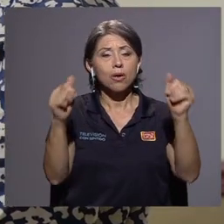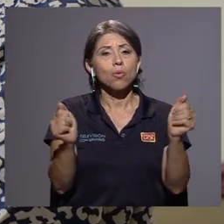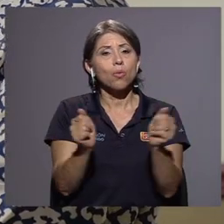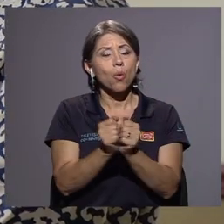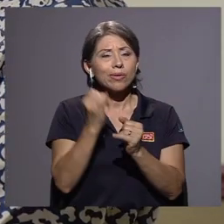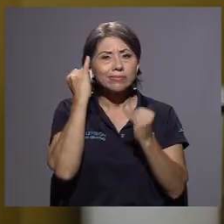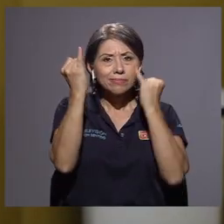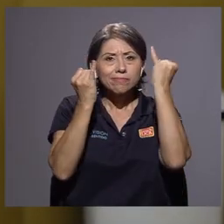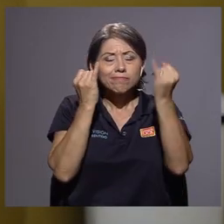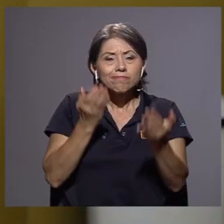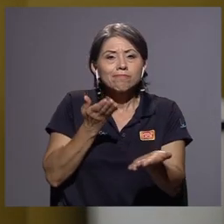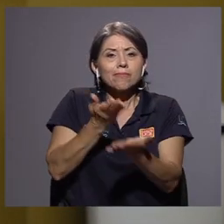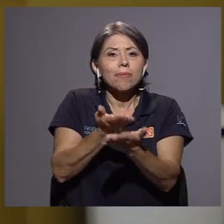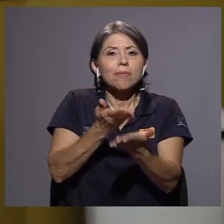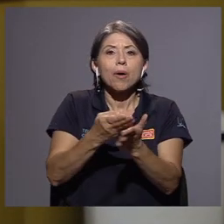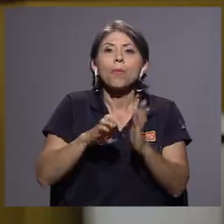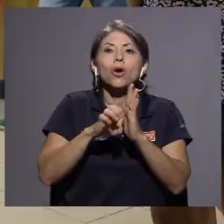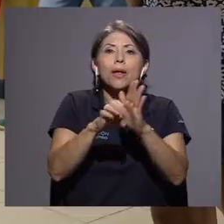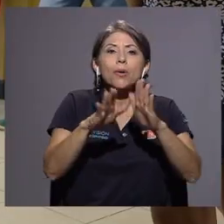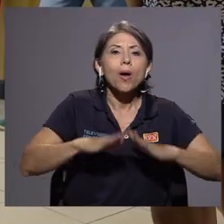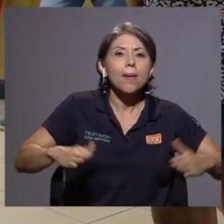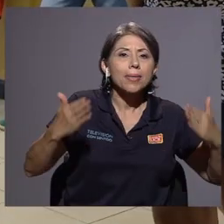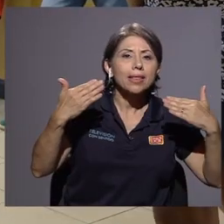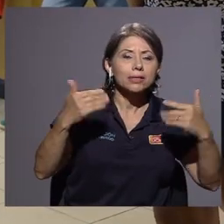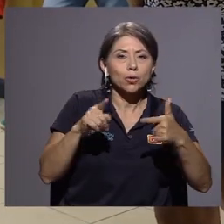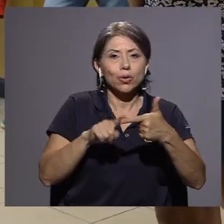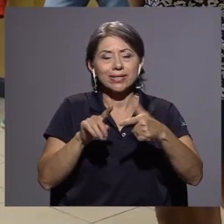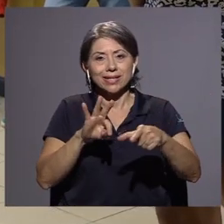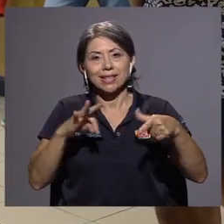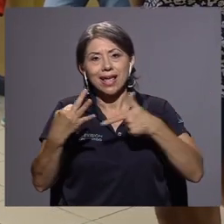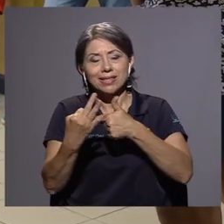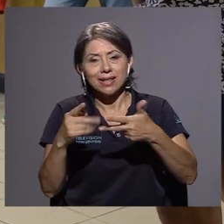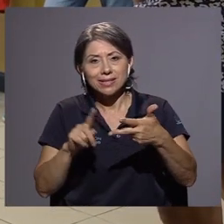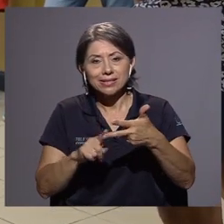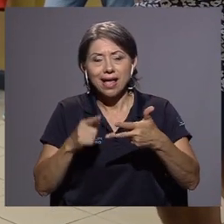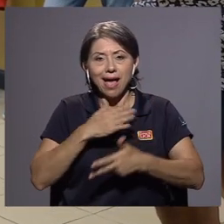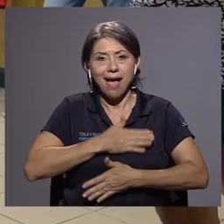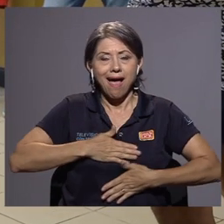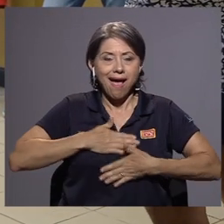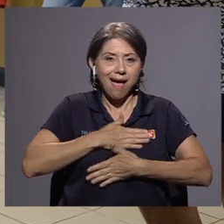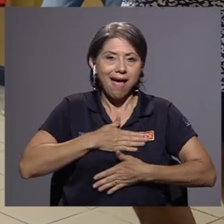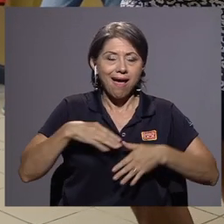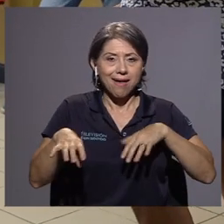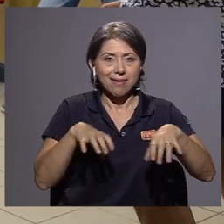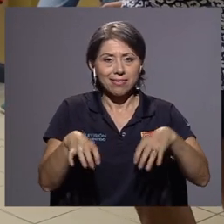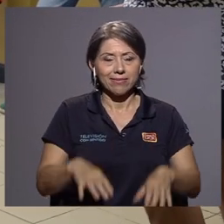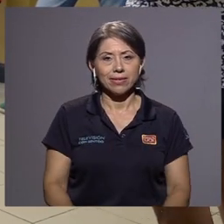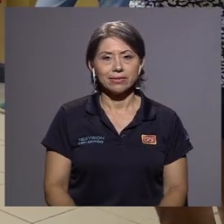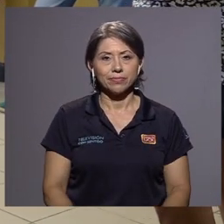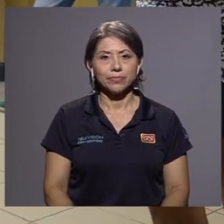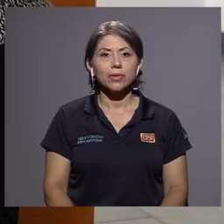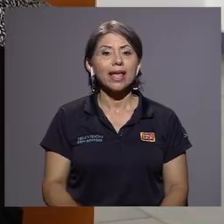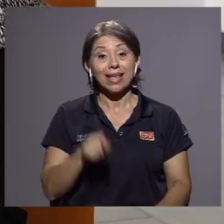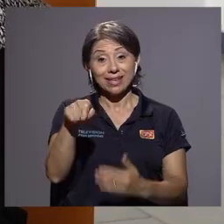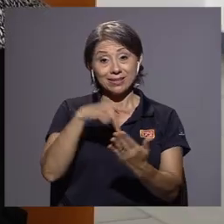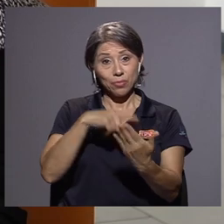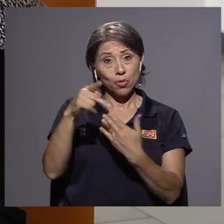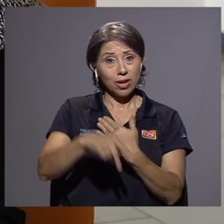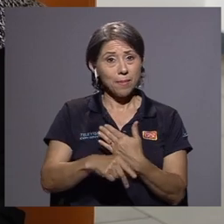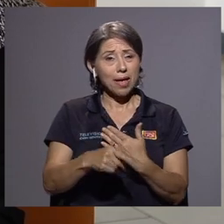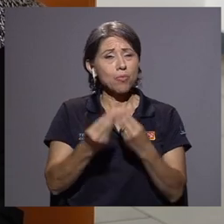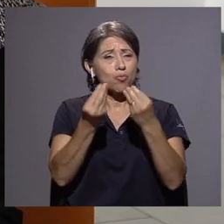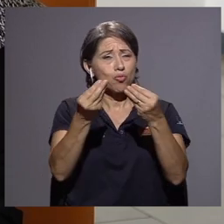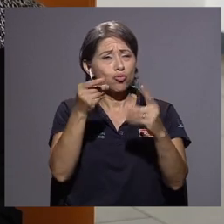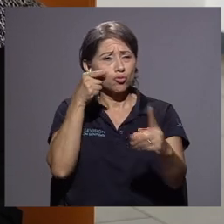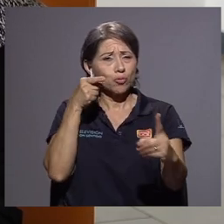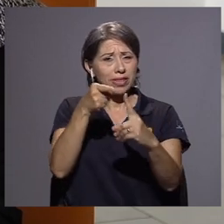a través de iniciativas como ambientaciones, talleres y actividades recreativas. Uno de los objetivos del programa